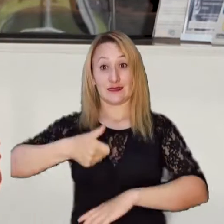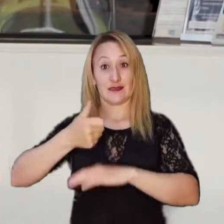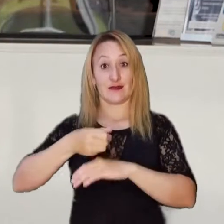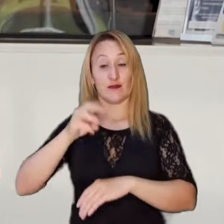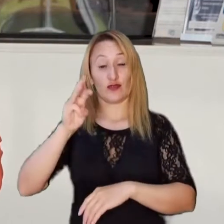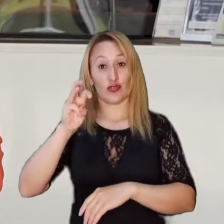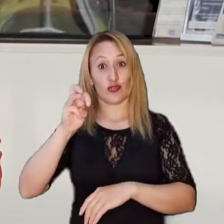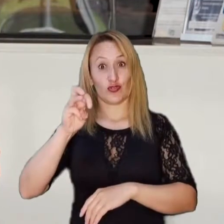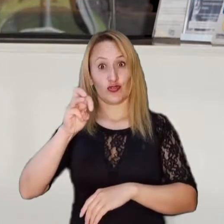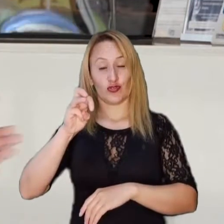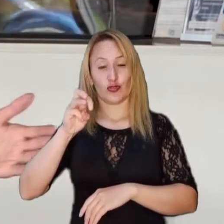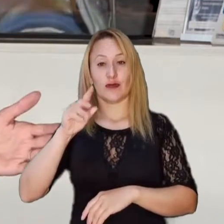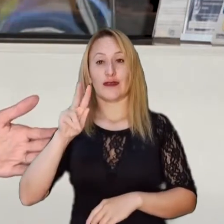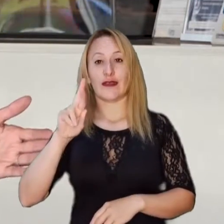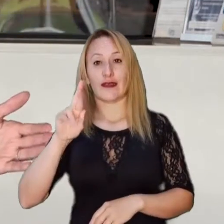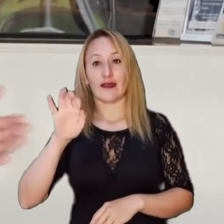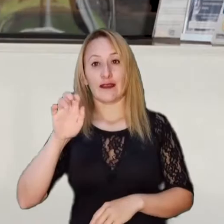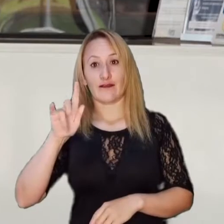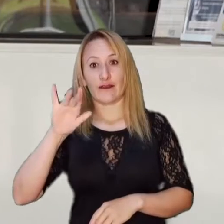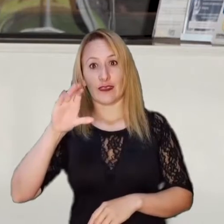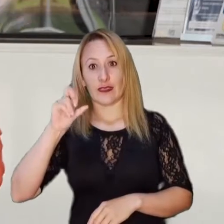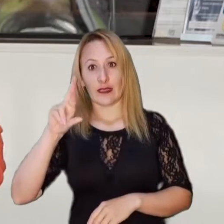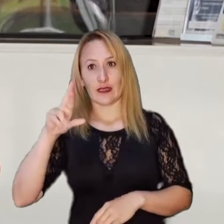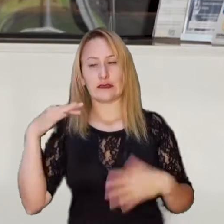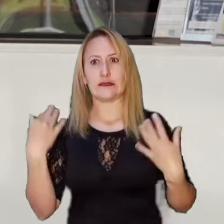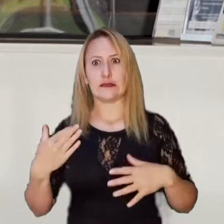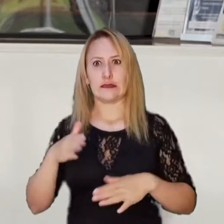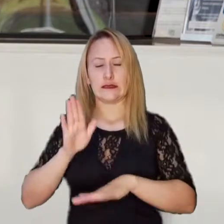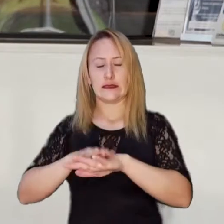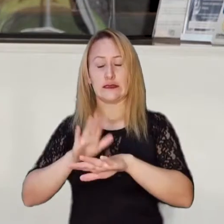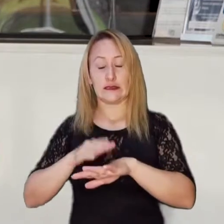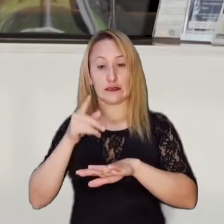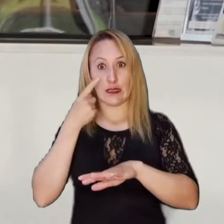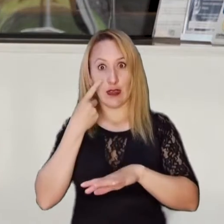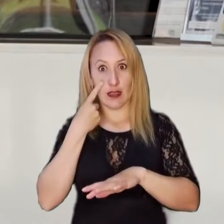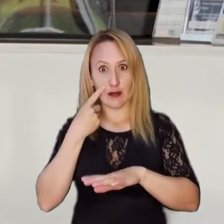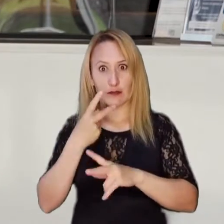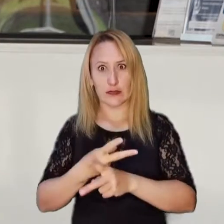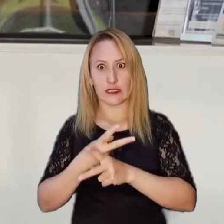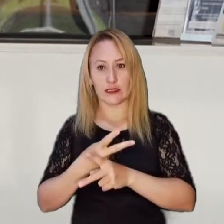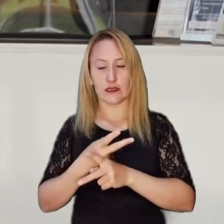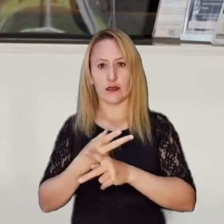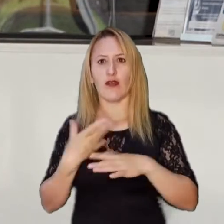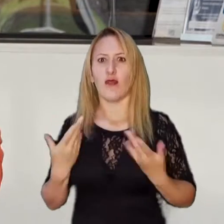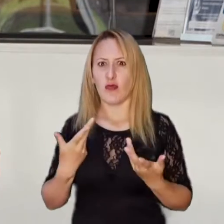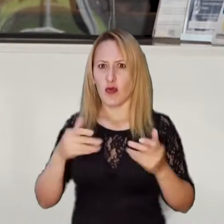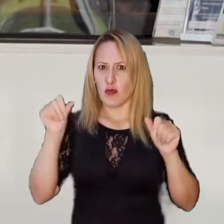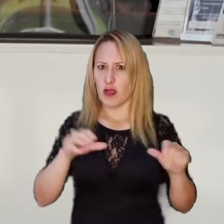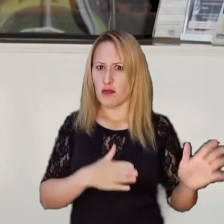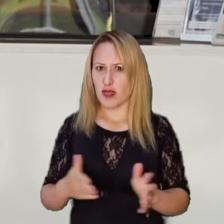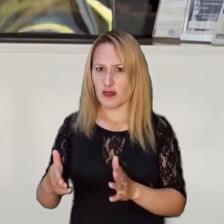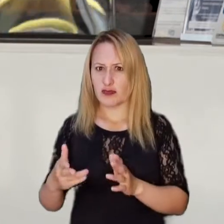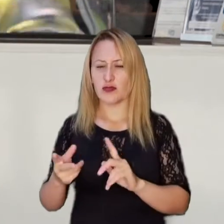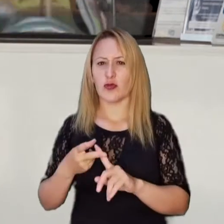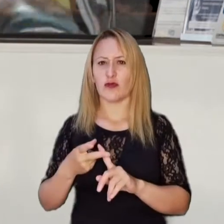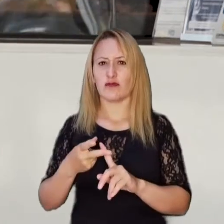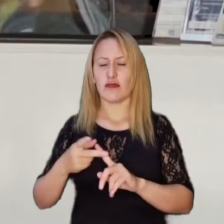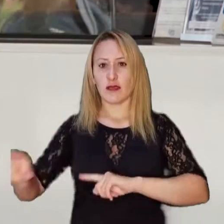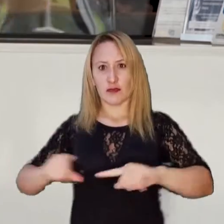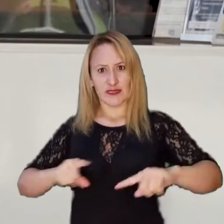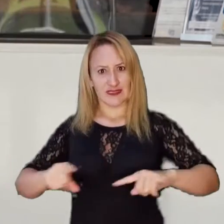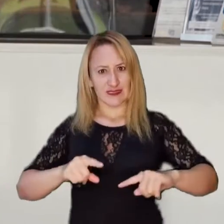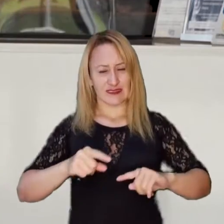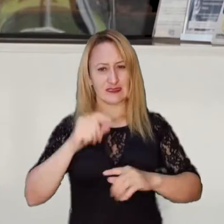ocho ex directivos de Reficar prenden las alarmas sobre el sector energético nacional. ¿Mala planeación? ¿Administración deficiente?